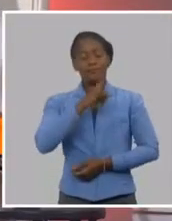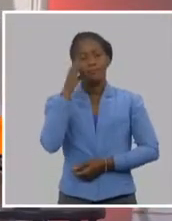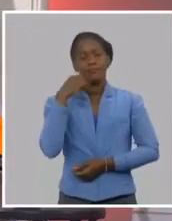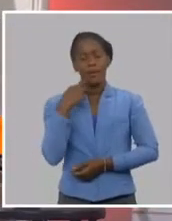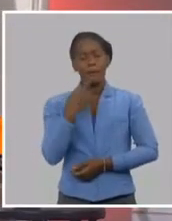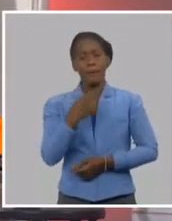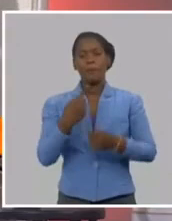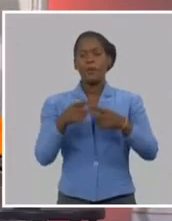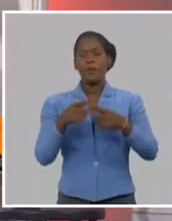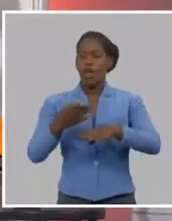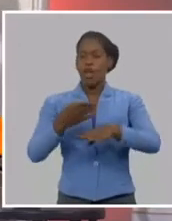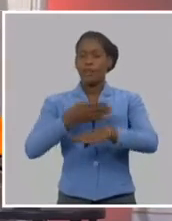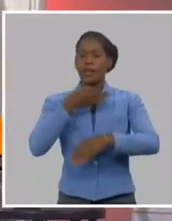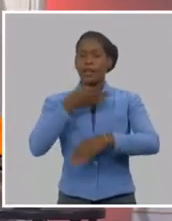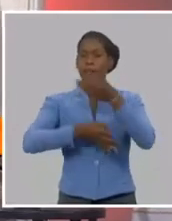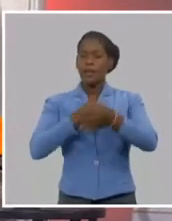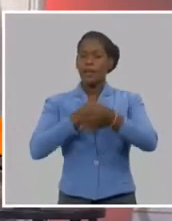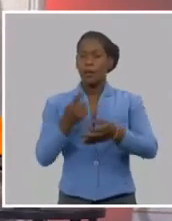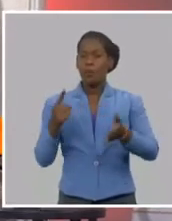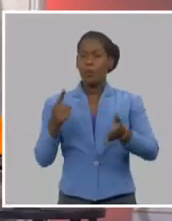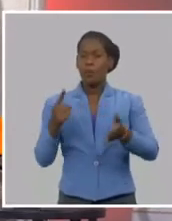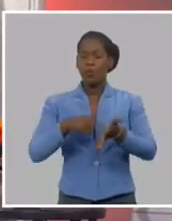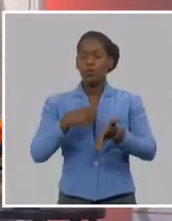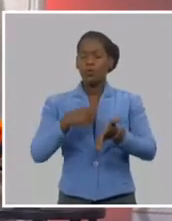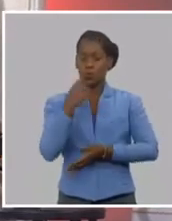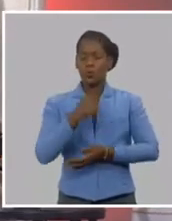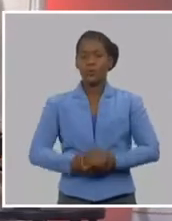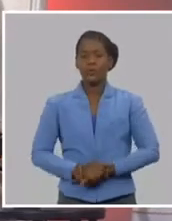problema de con todos y para el bien de todos.